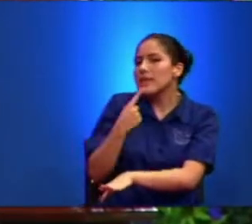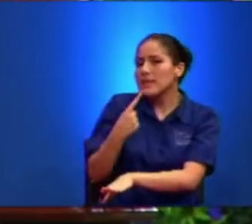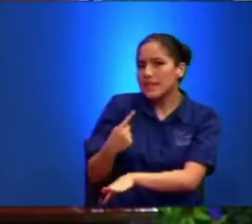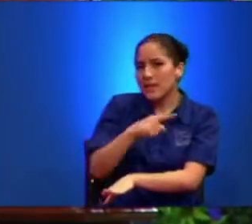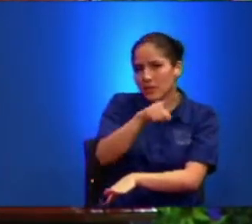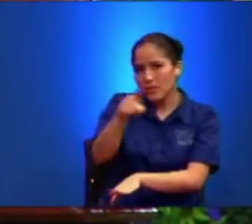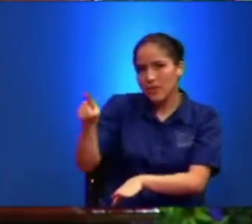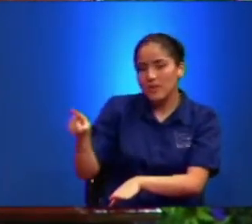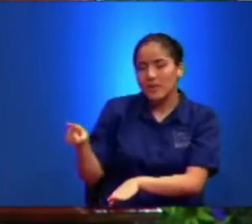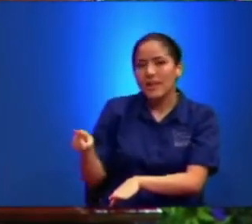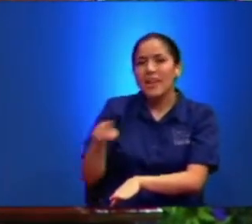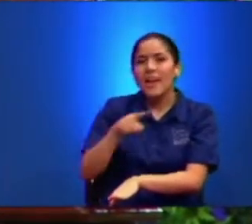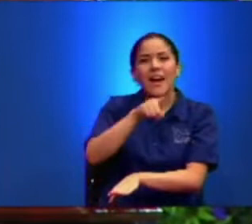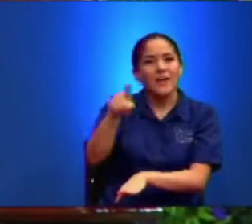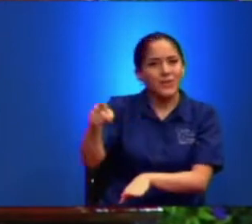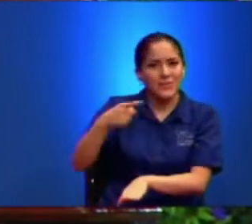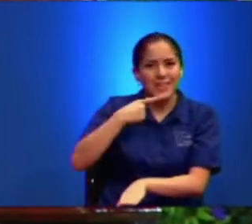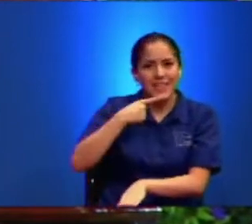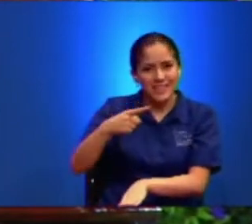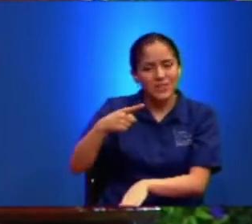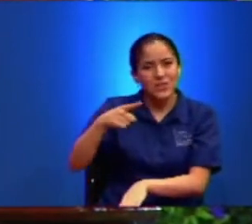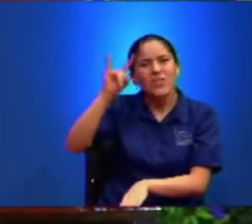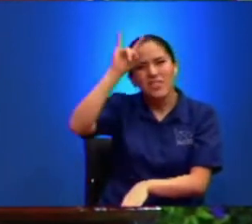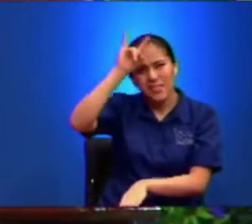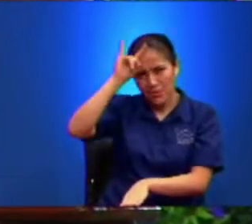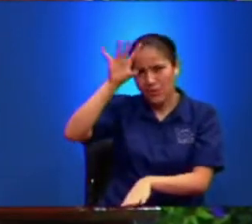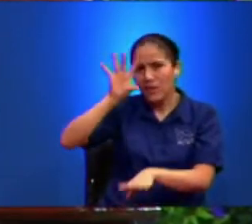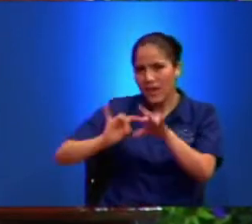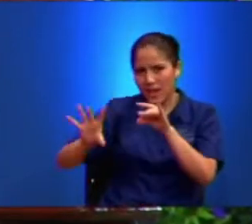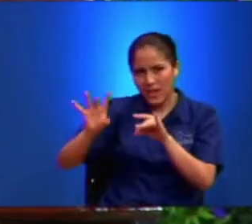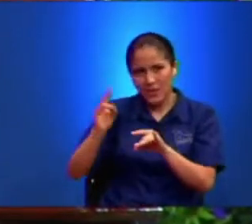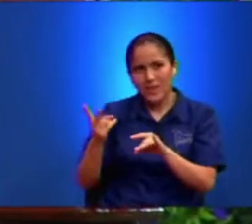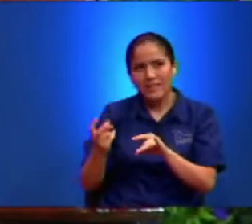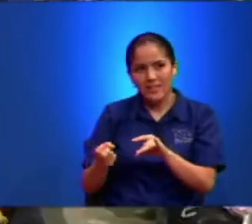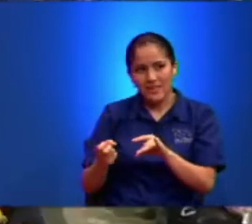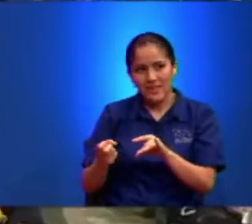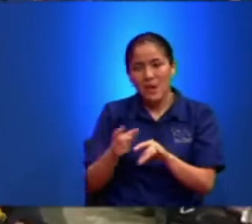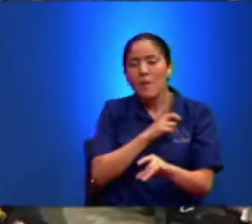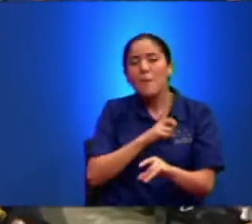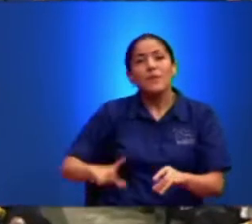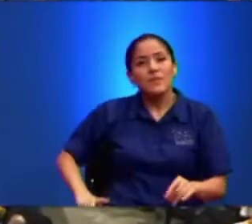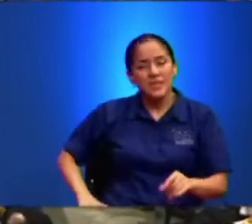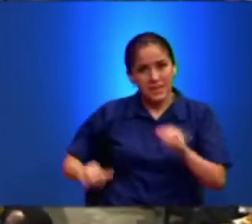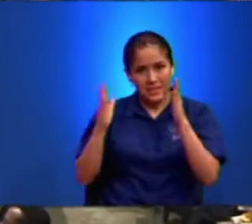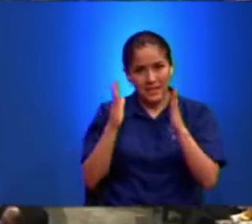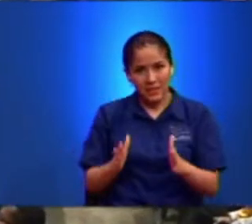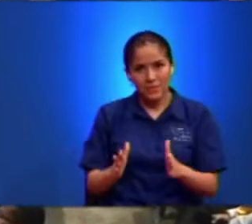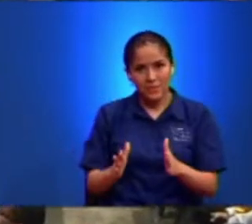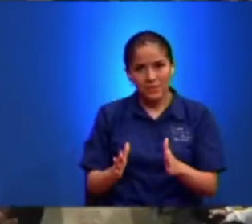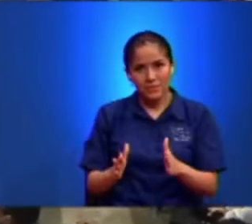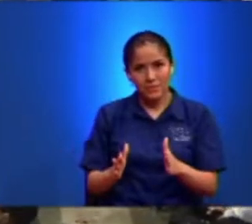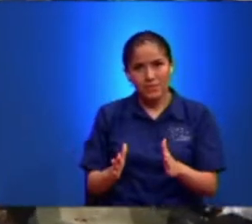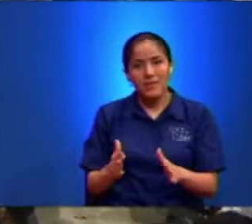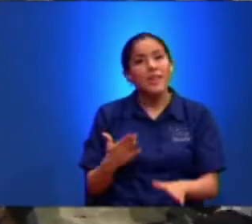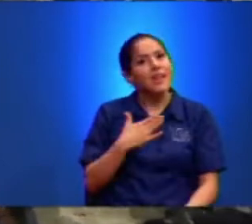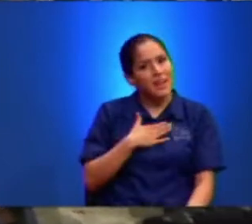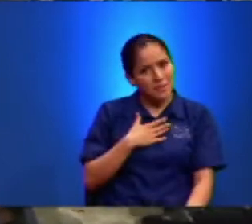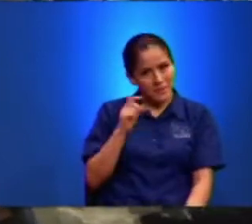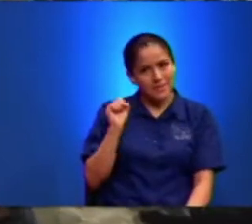A usted Le han dicho Diablo Alguna vez Por ser cristiano No A mí sí